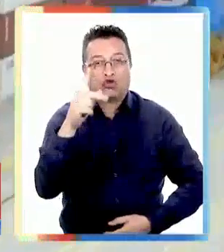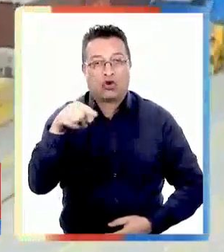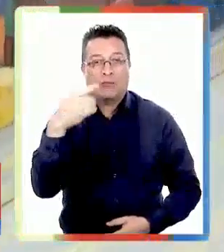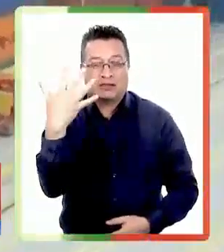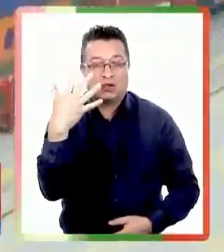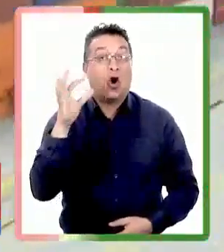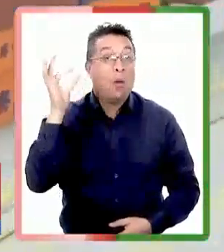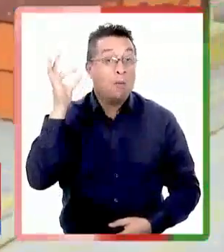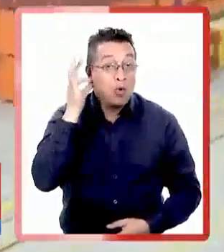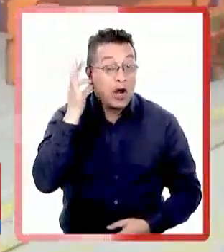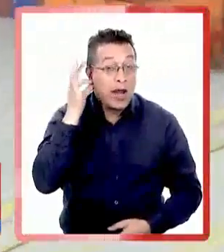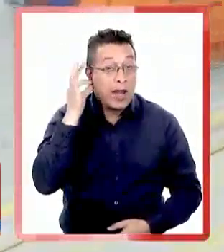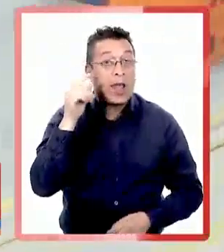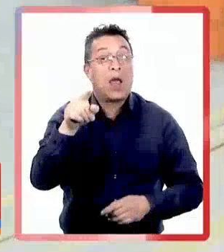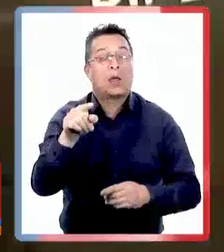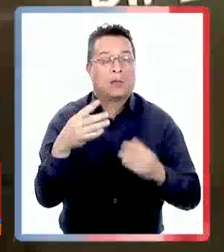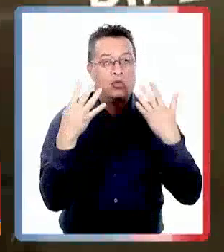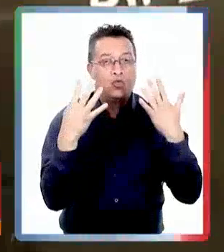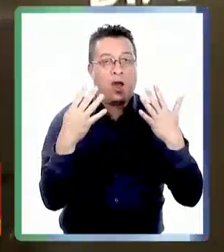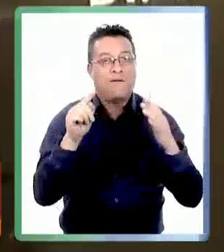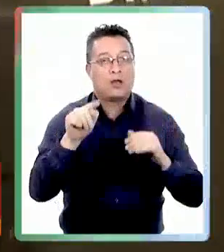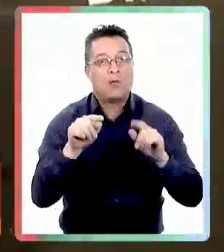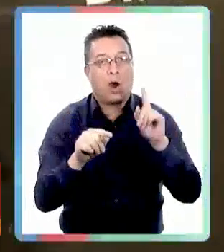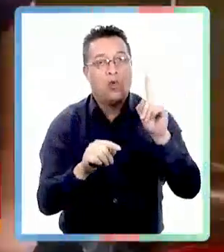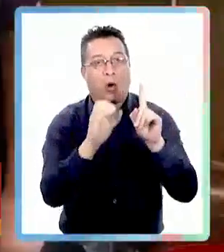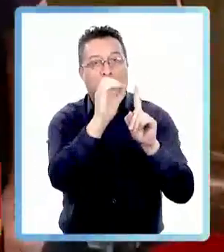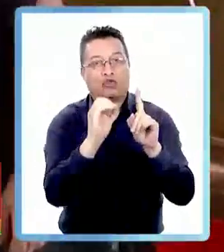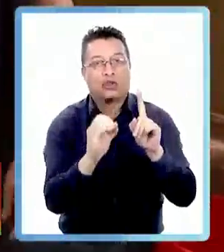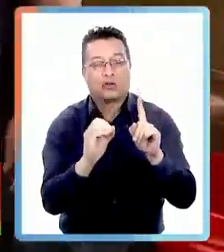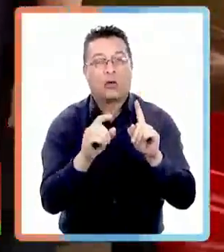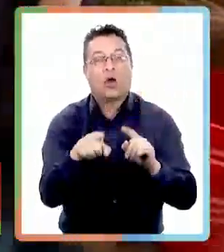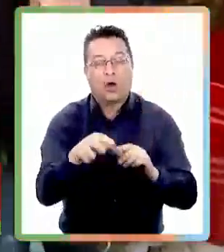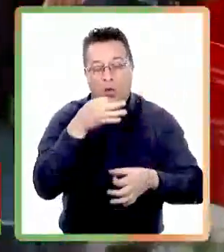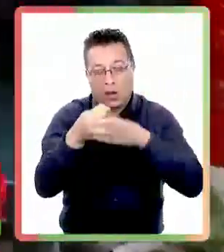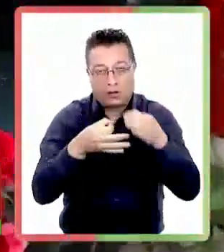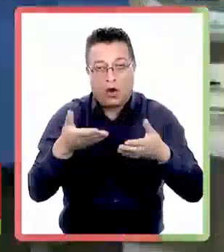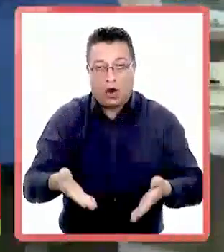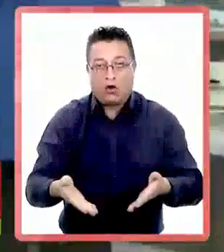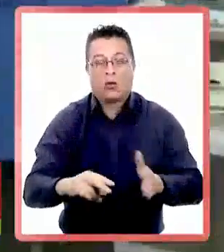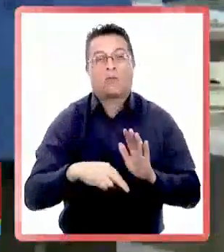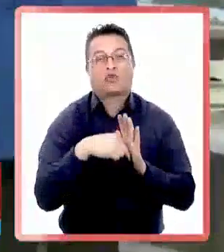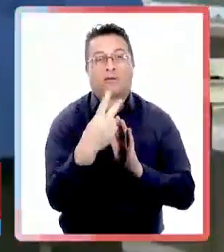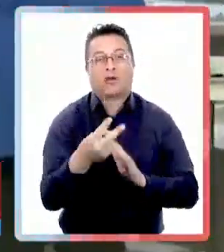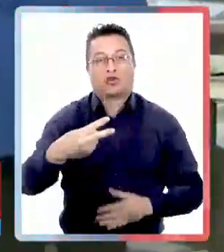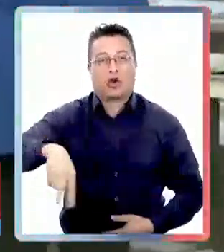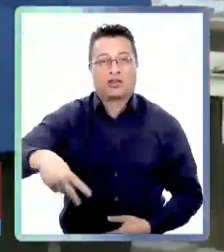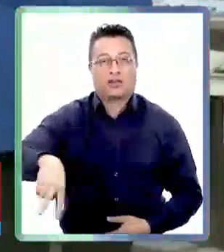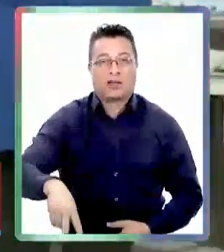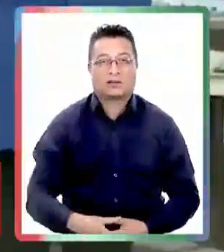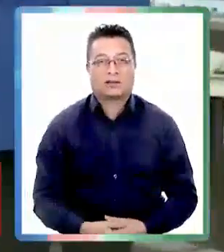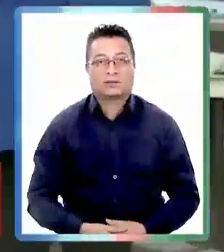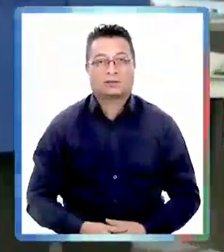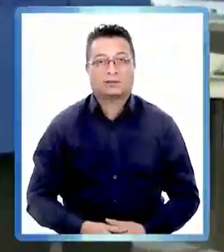y atención, en las mujeres se encumbra a 9,1%. Esto y más en Portavoz Noticias.